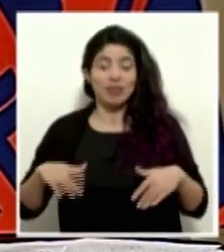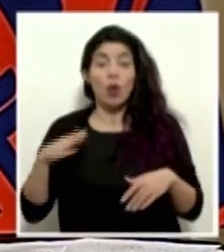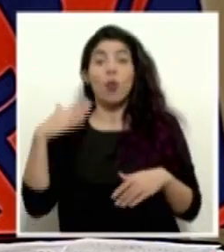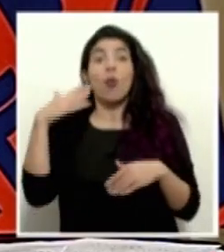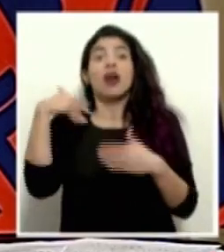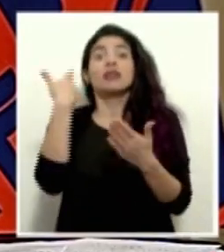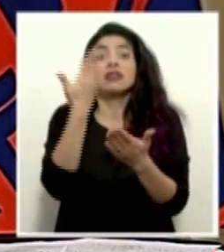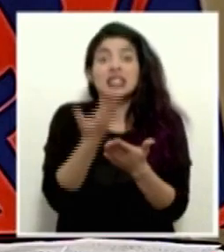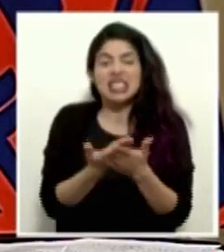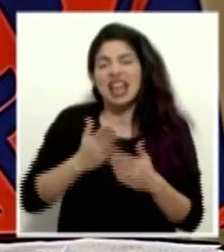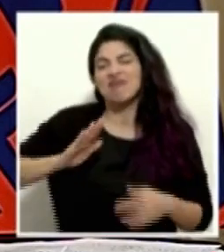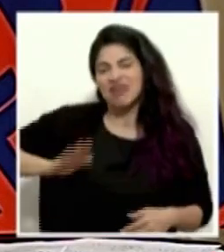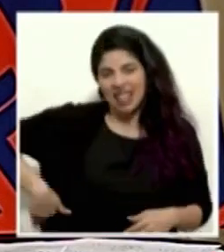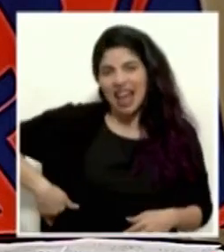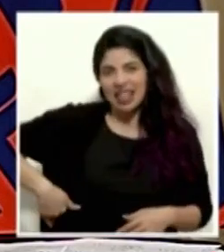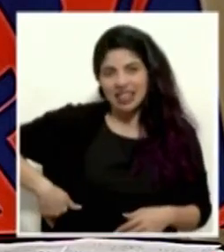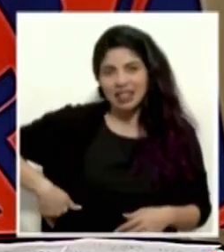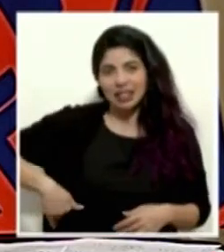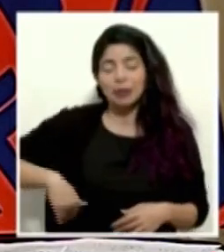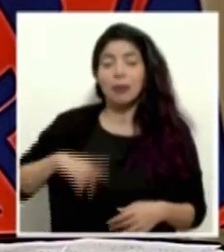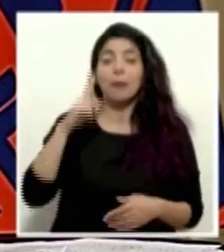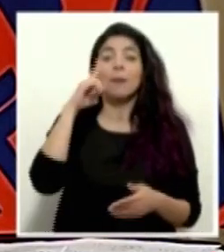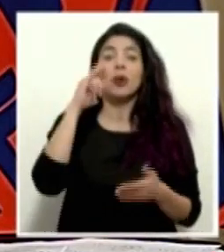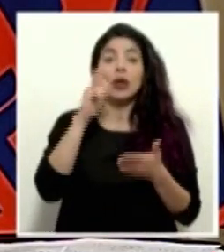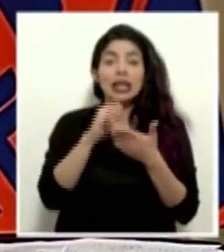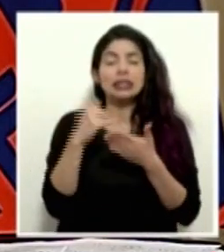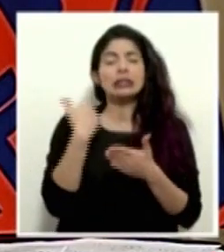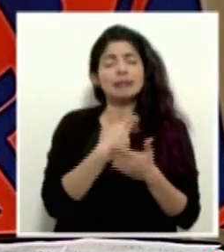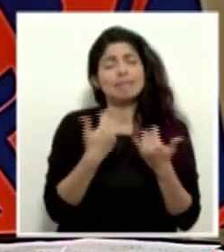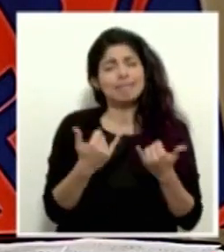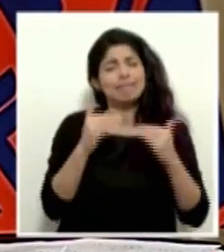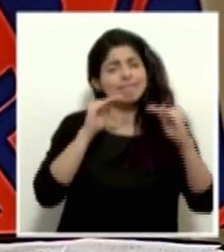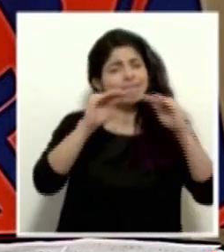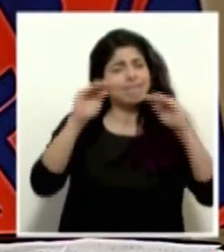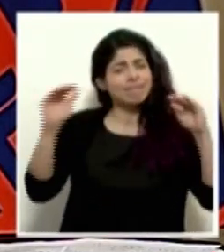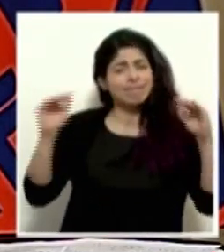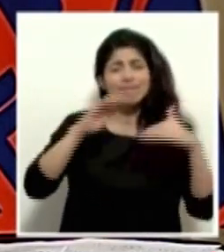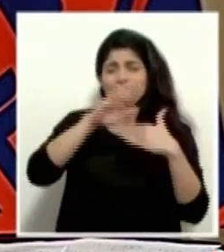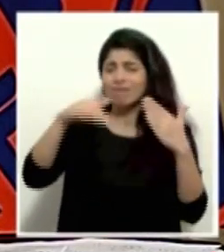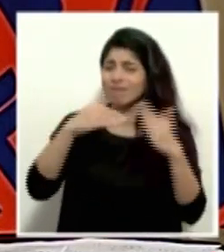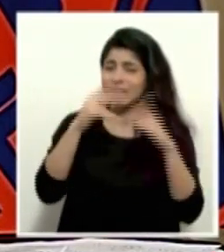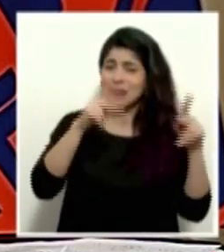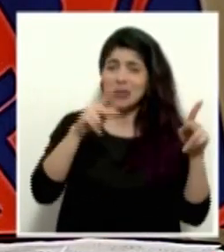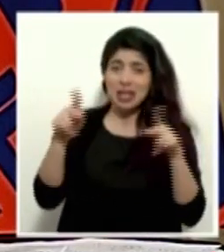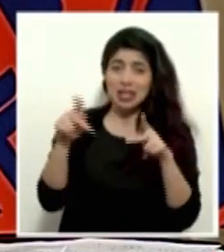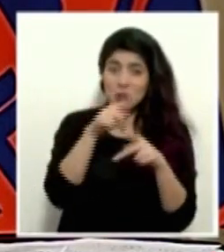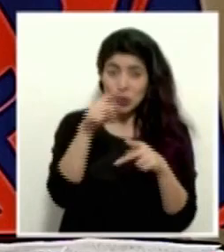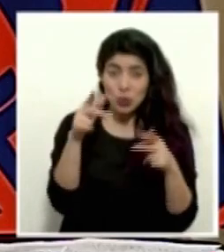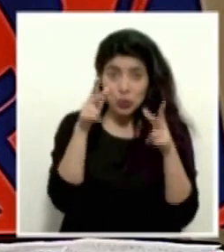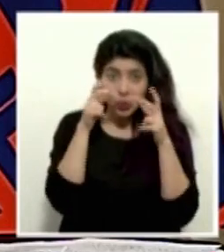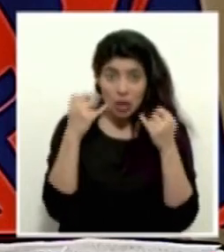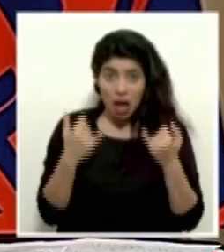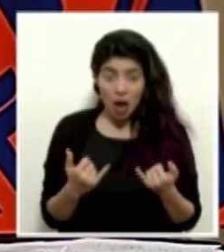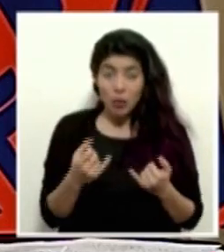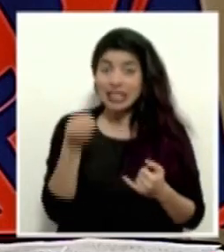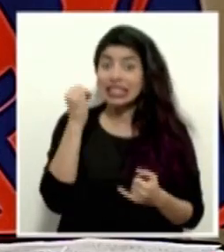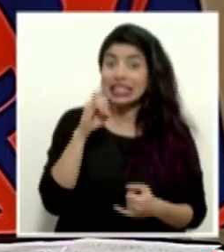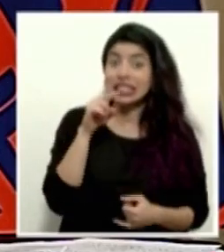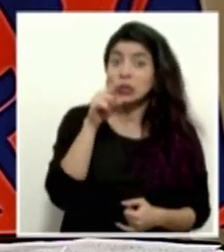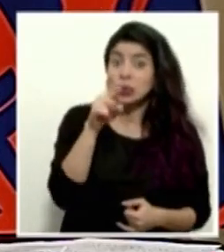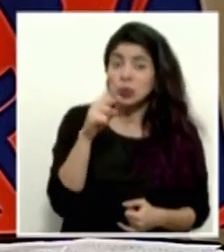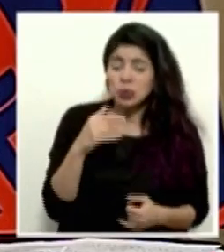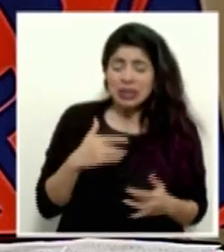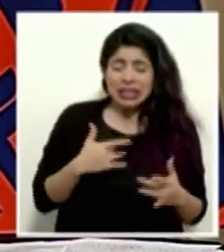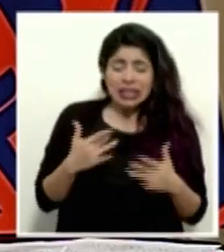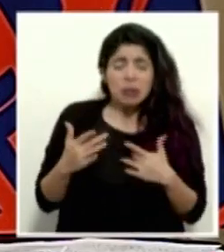llegan ya es un poco tarde. Por eso hacemos el llamado a todas las personas que nos están escuchando, si tienen el